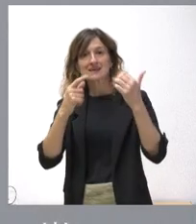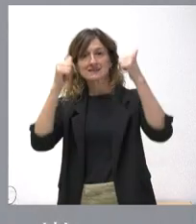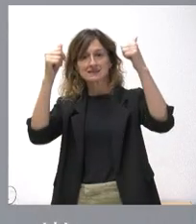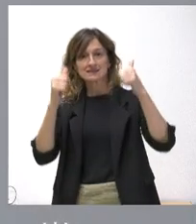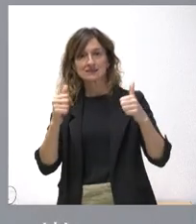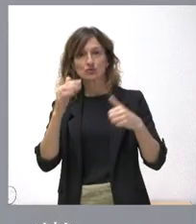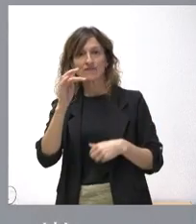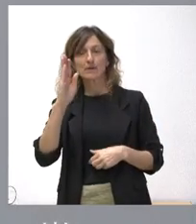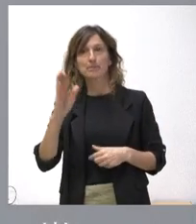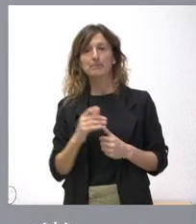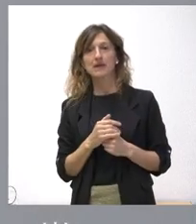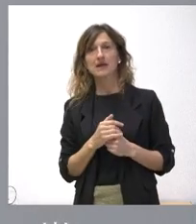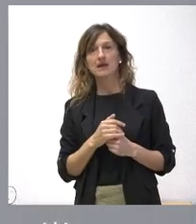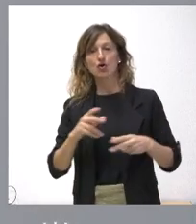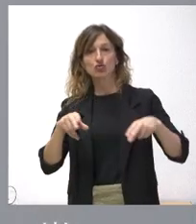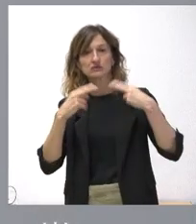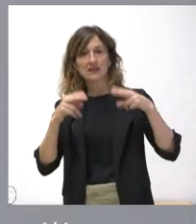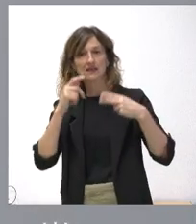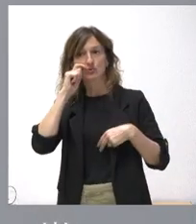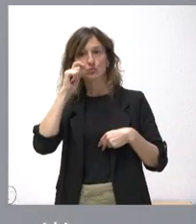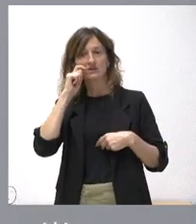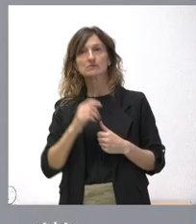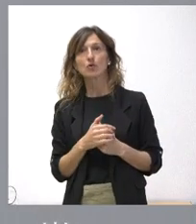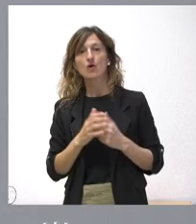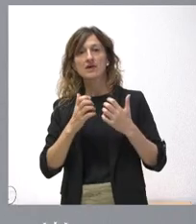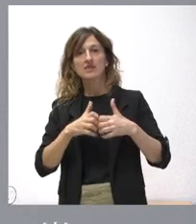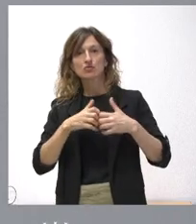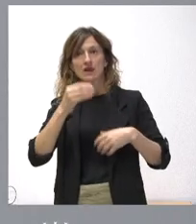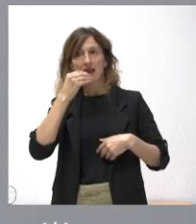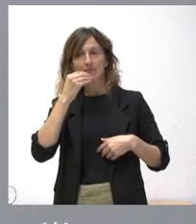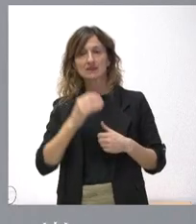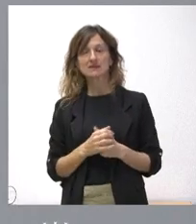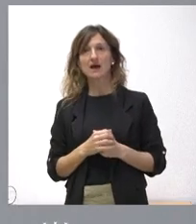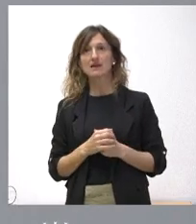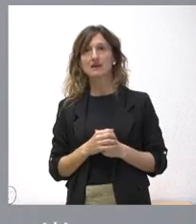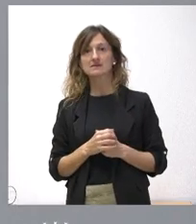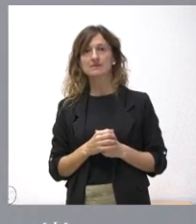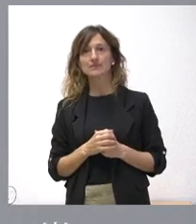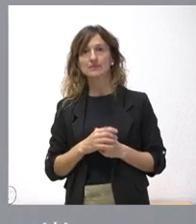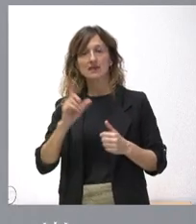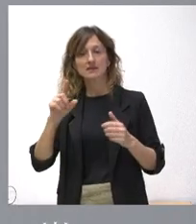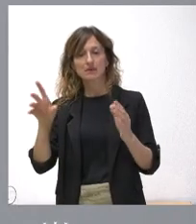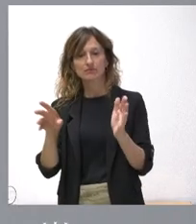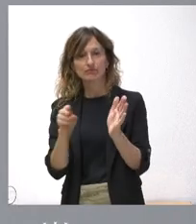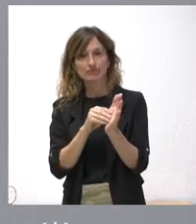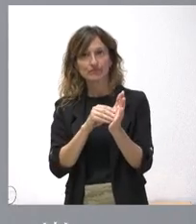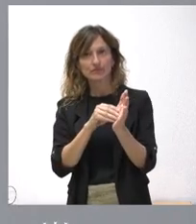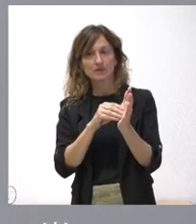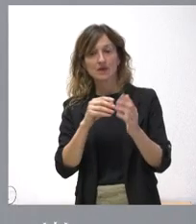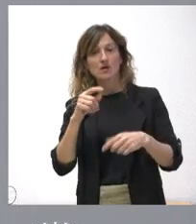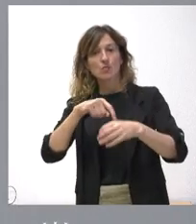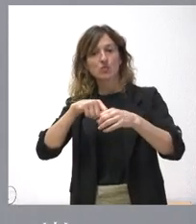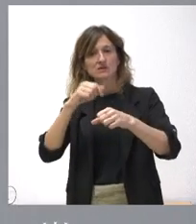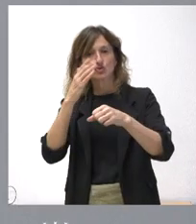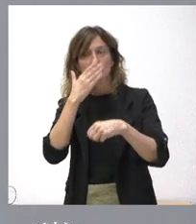profesional correspondientes a las familias de hostelería y turismo e industrias alimentarias. Y se incluyen obras de ampliación para incrementar el número de puestos